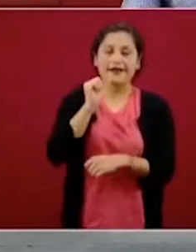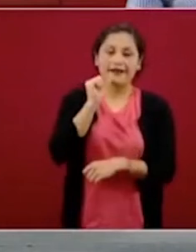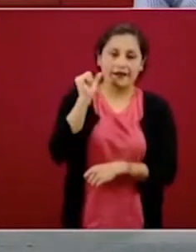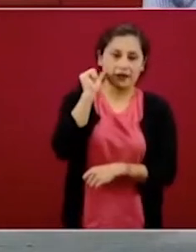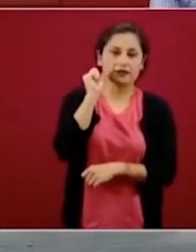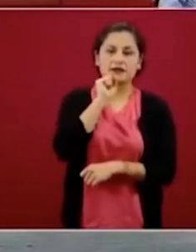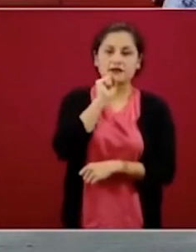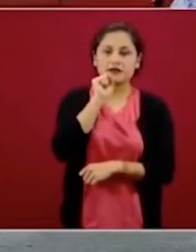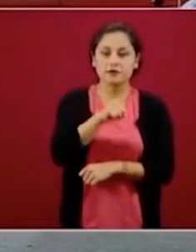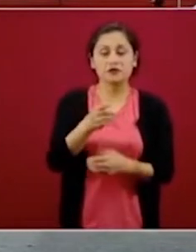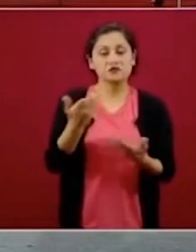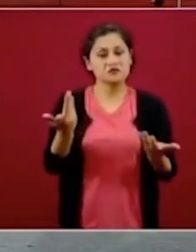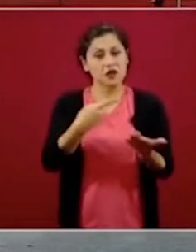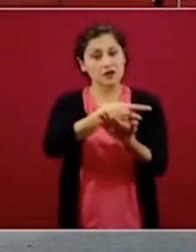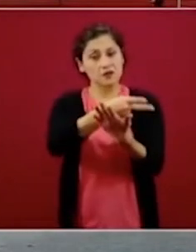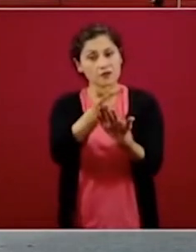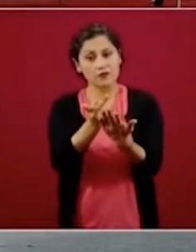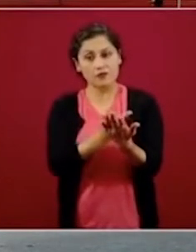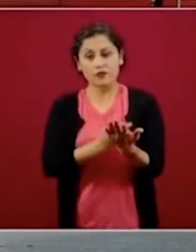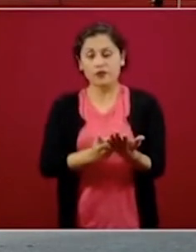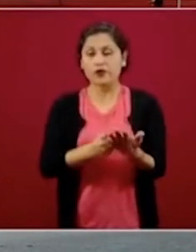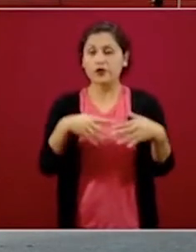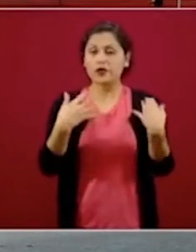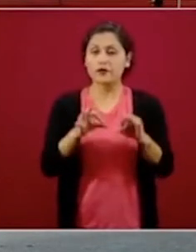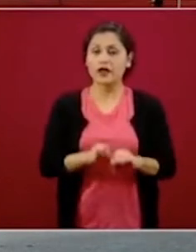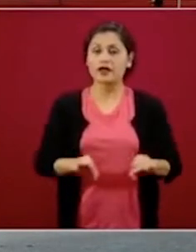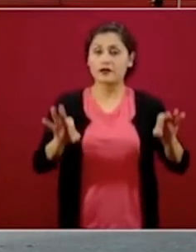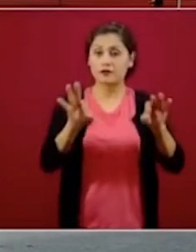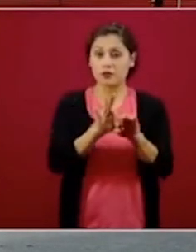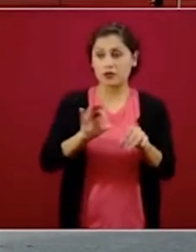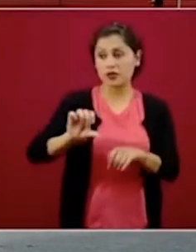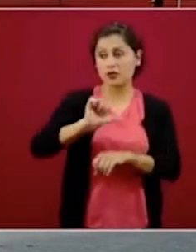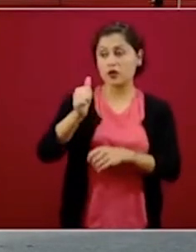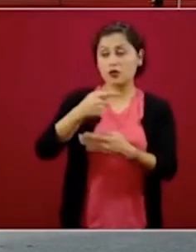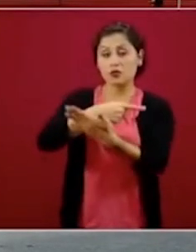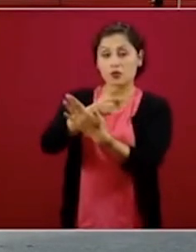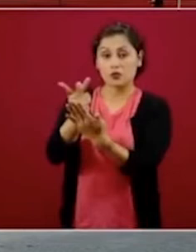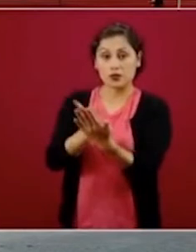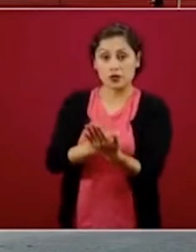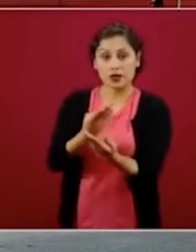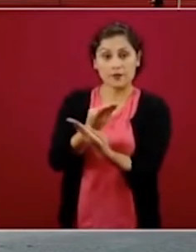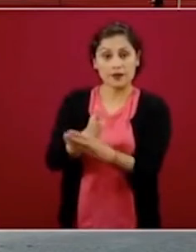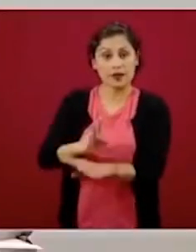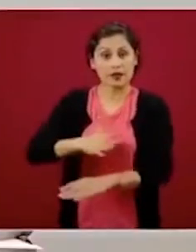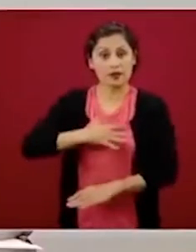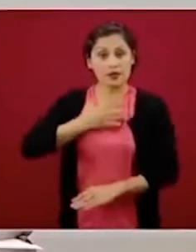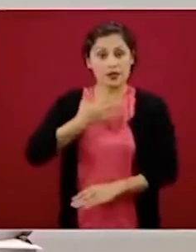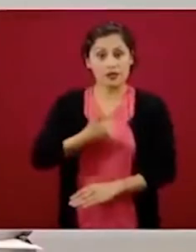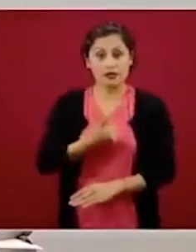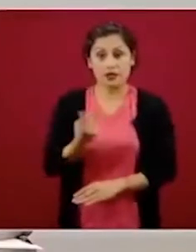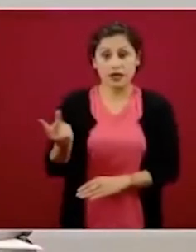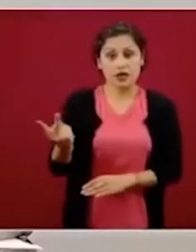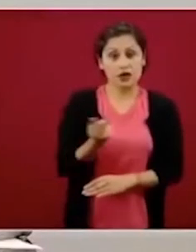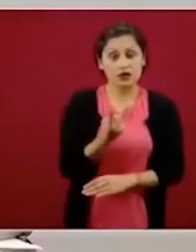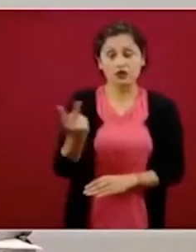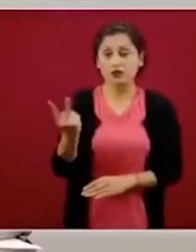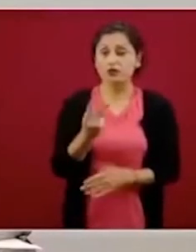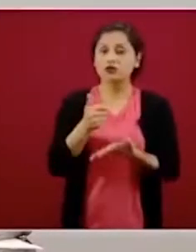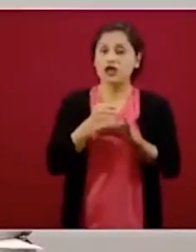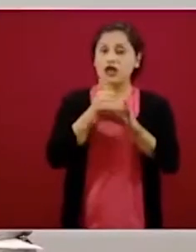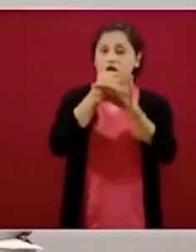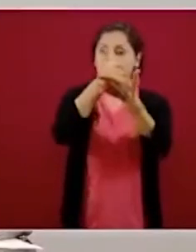Este programa prioritario junto con el del Banco del Bienestar es un programa transversal